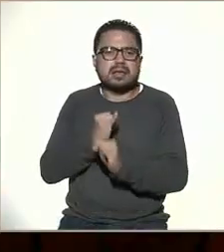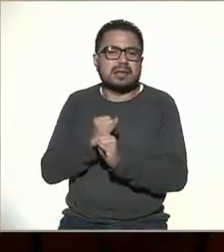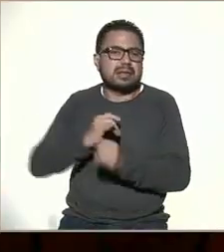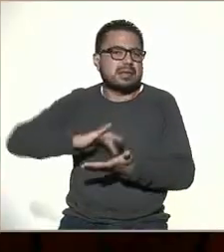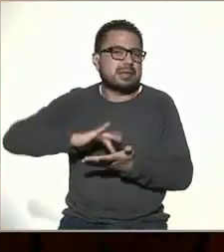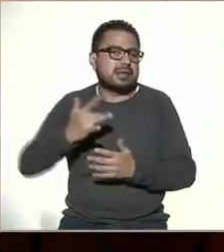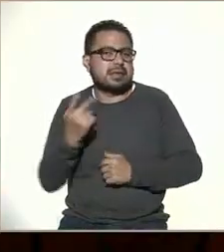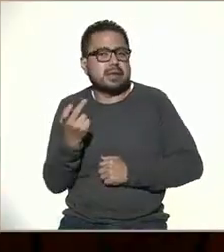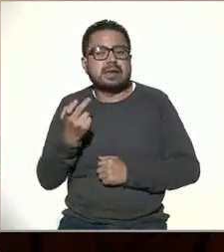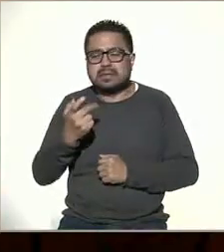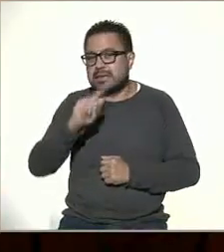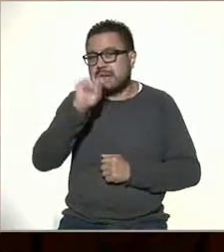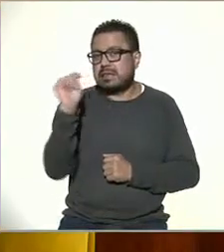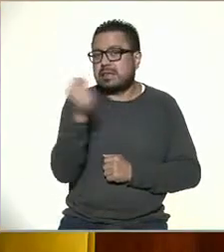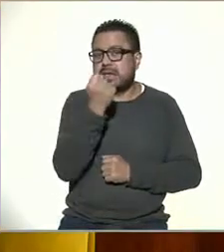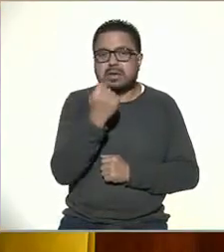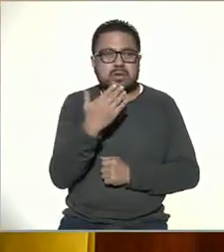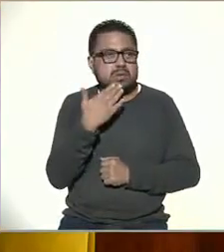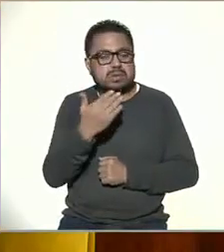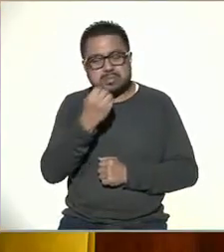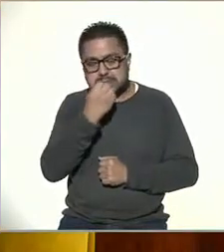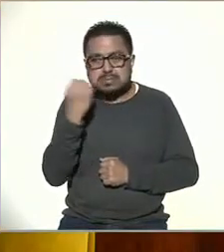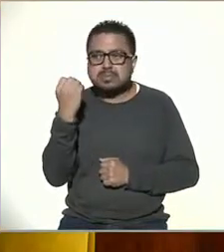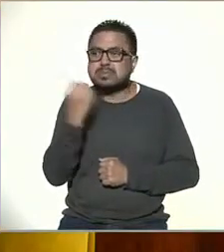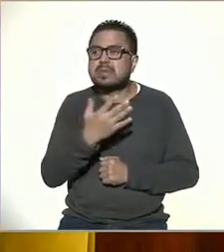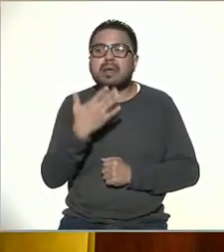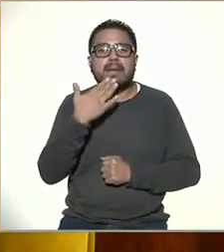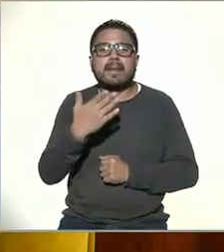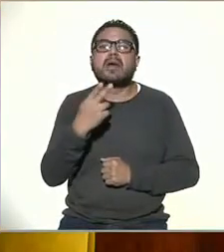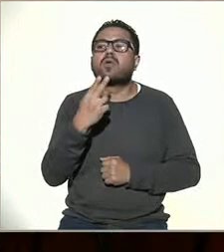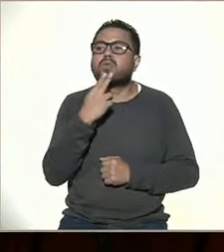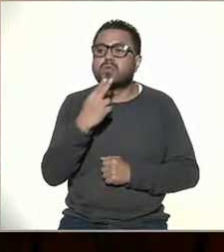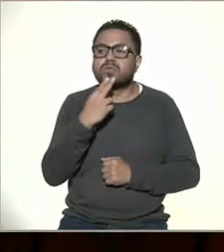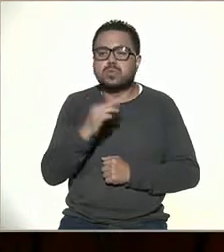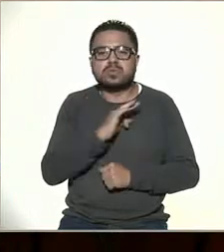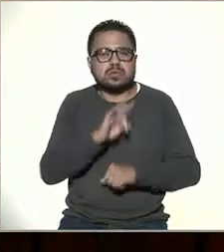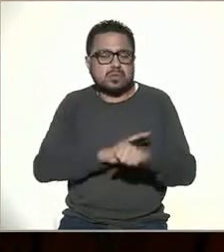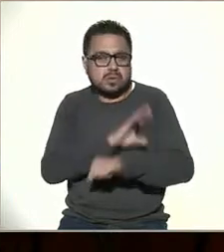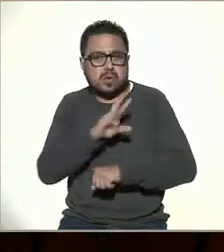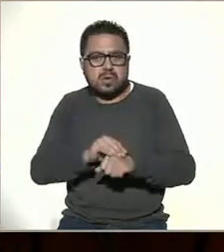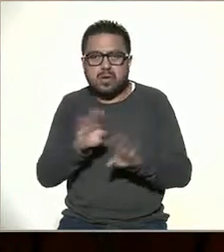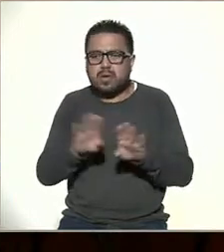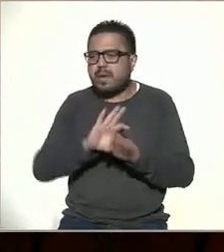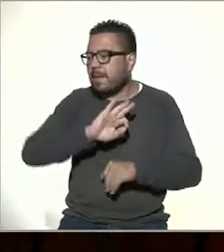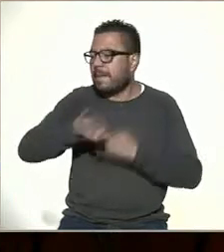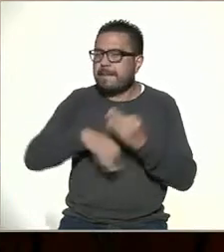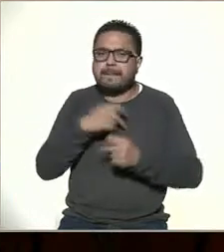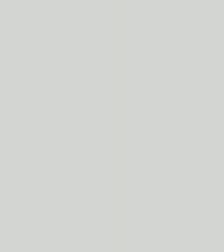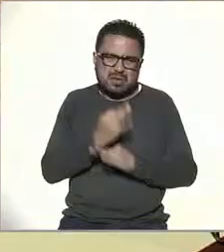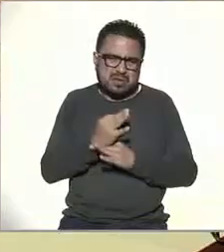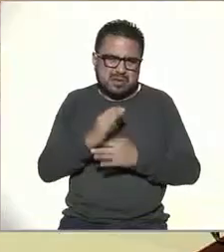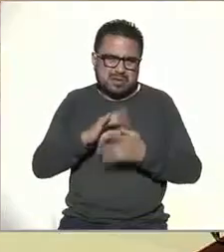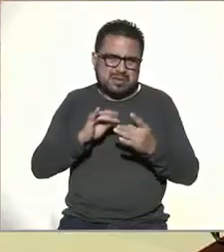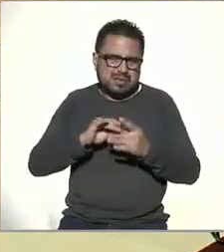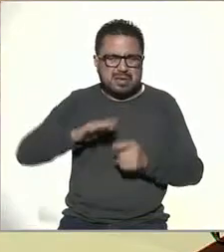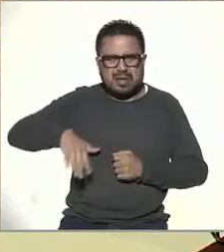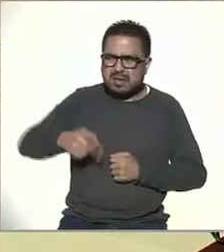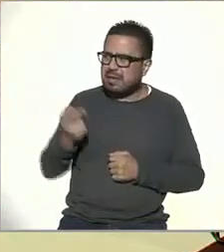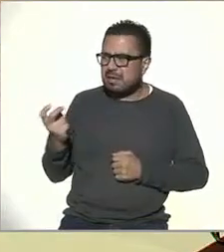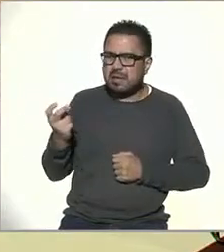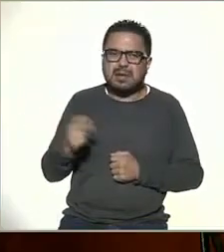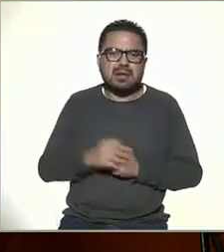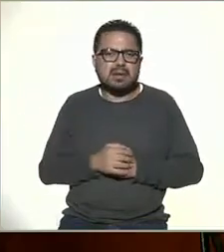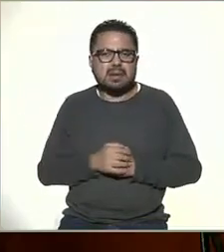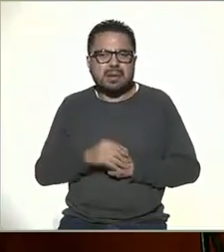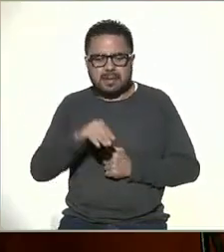una herramienta increíble que bien usada pues nos permite como sociedad estar más cerca de los nuestros internet es un